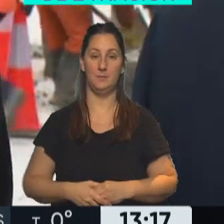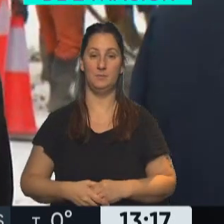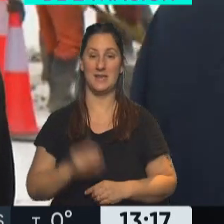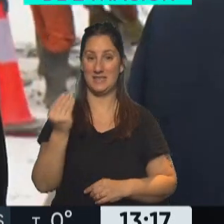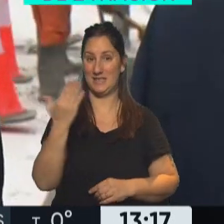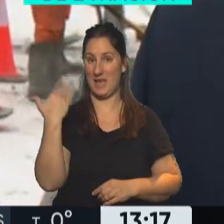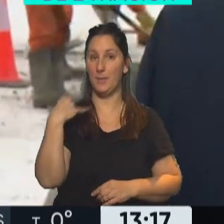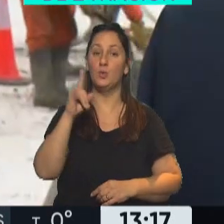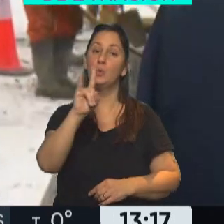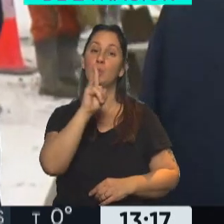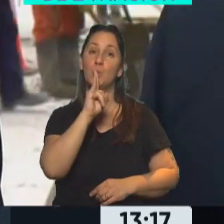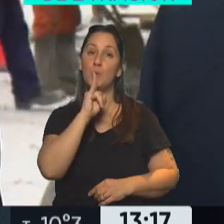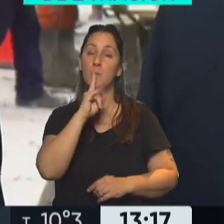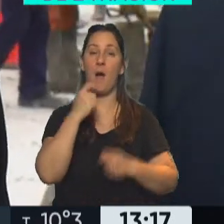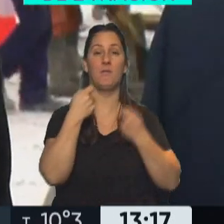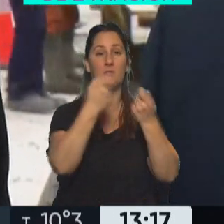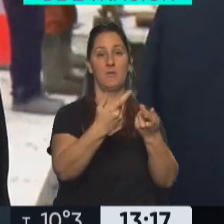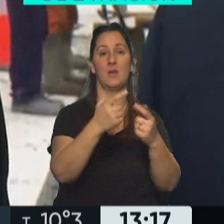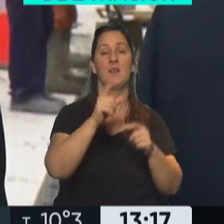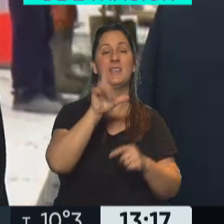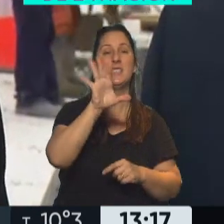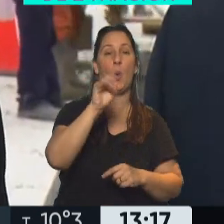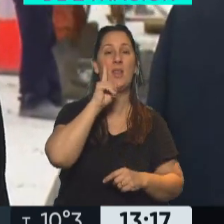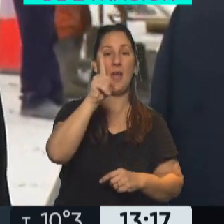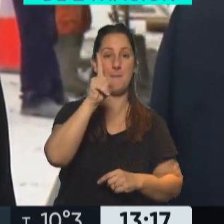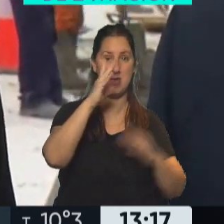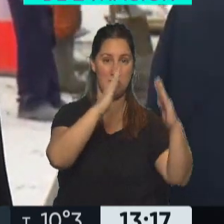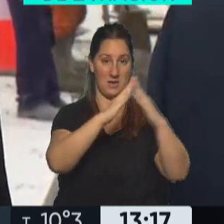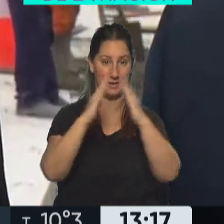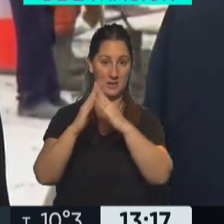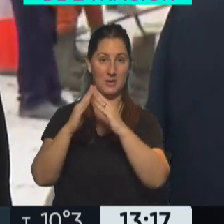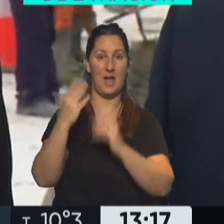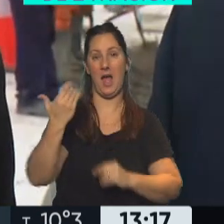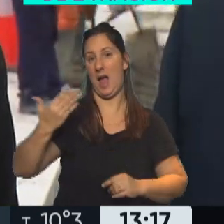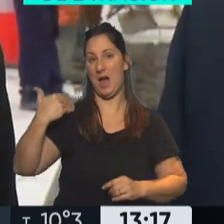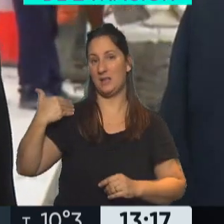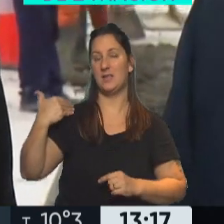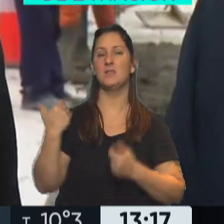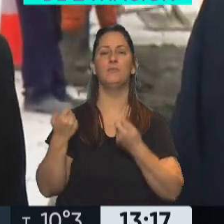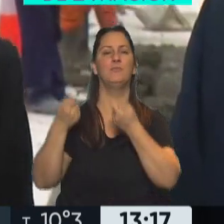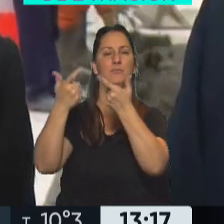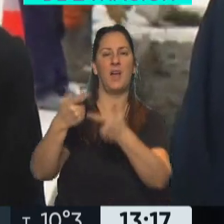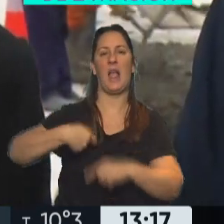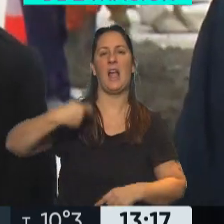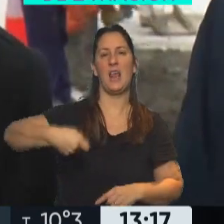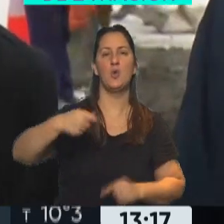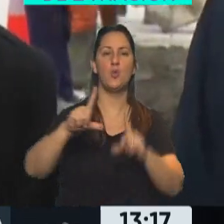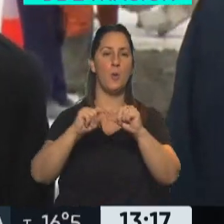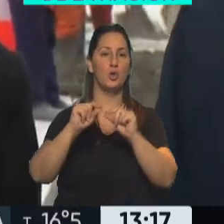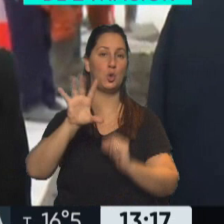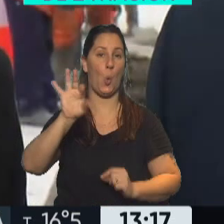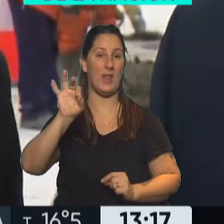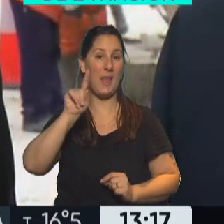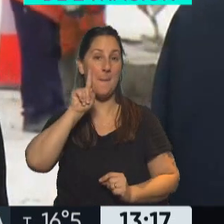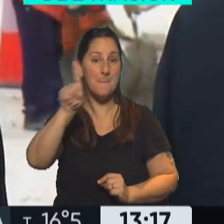sábado pasado en Tucumán entregamos la vivienda número 50.000. Unos días antes habíamos entregado el crédito número 50